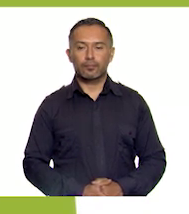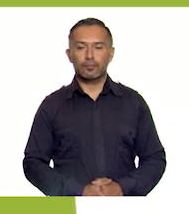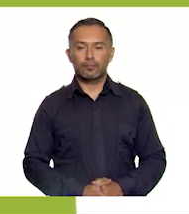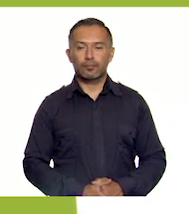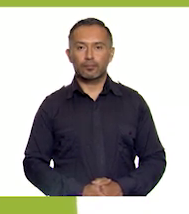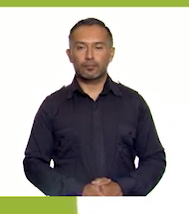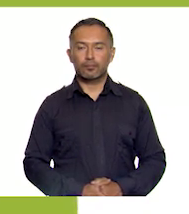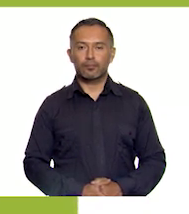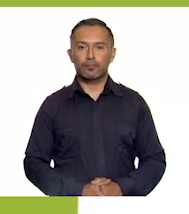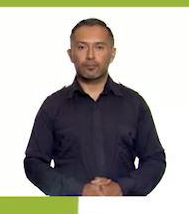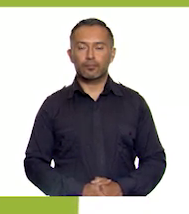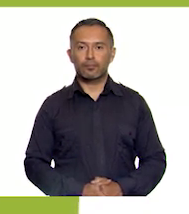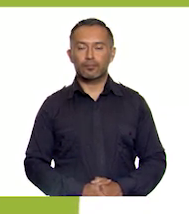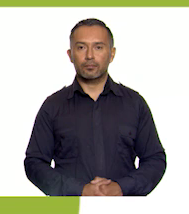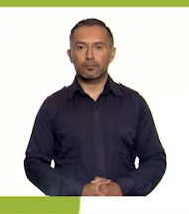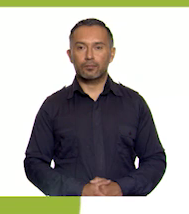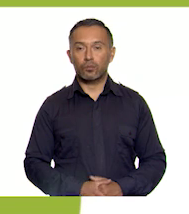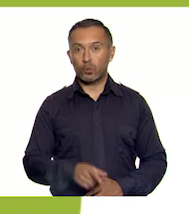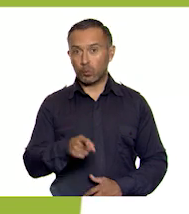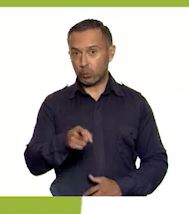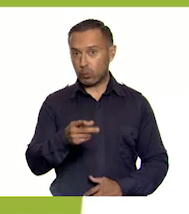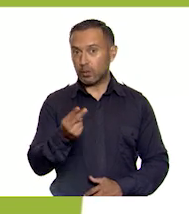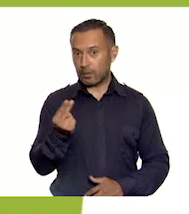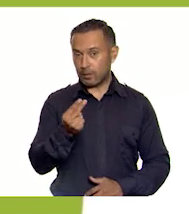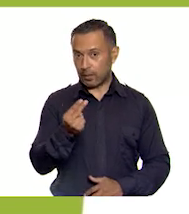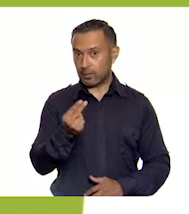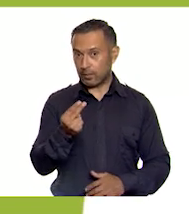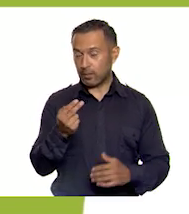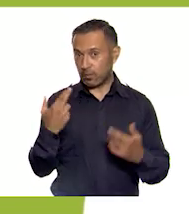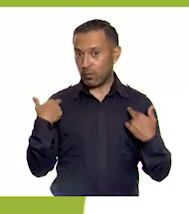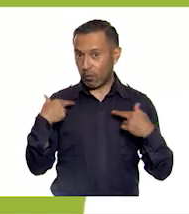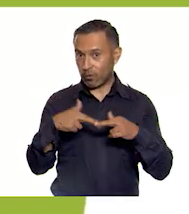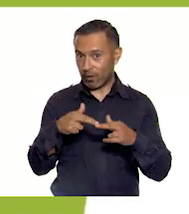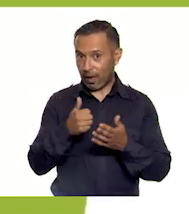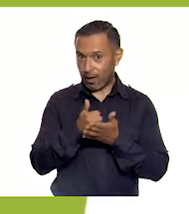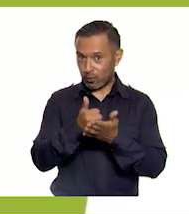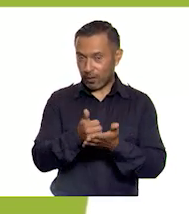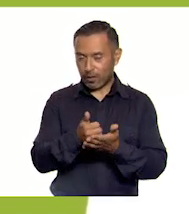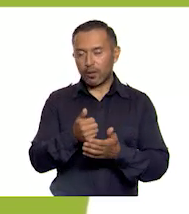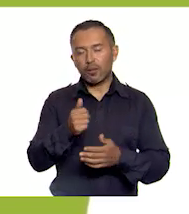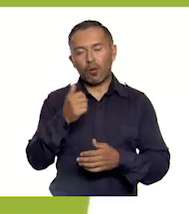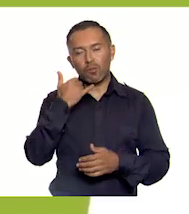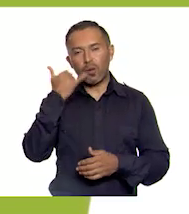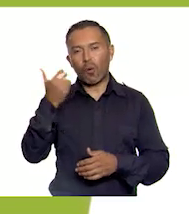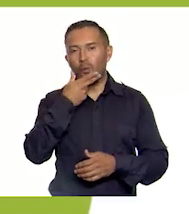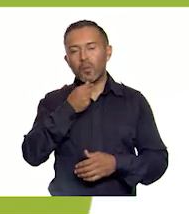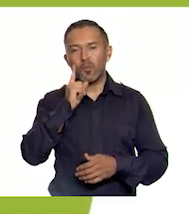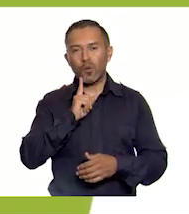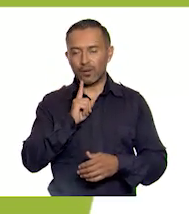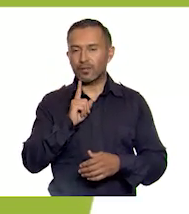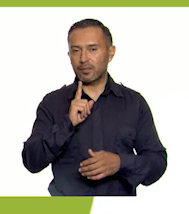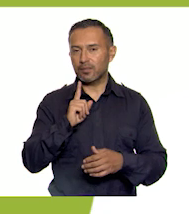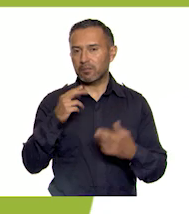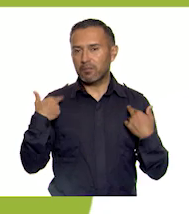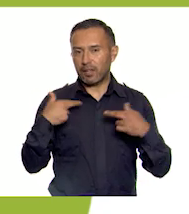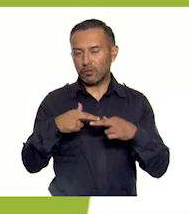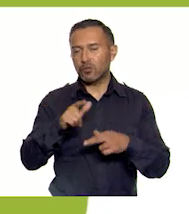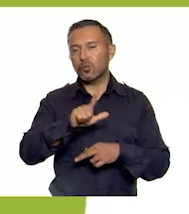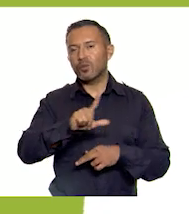Para solicitar apoyo pedagógico, comunícate con maestras y maestros de lunes a viernes de 8 a 20 horas al teléfono